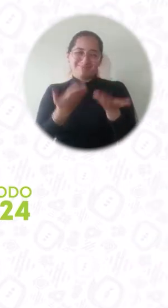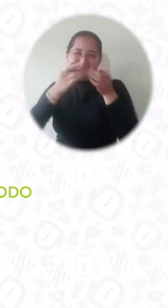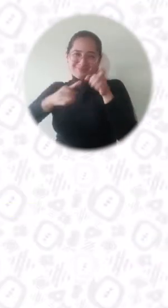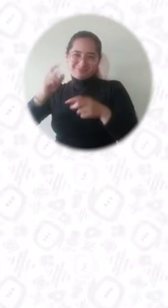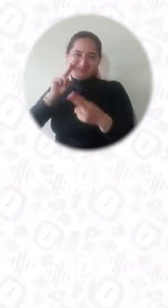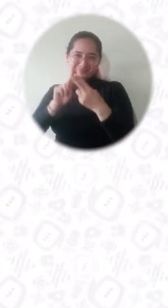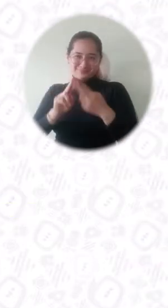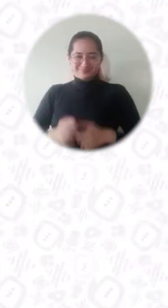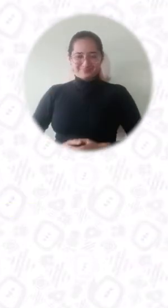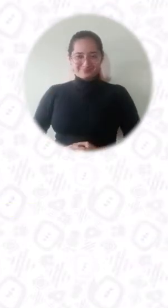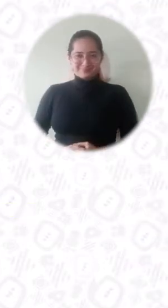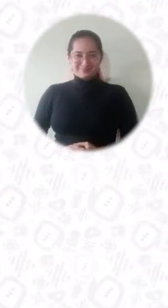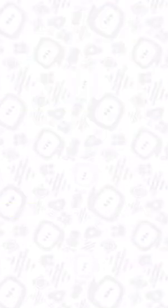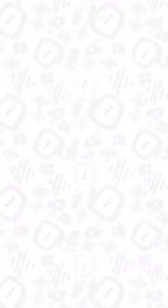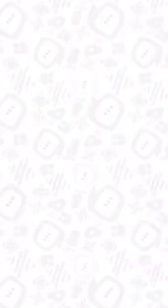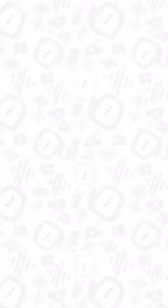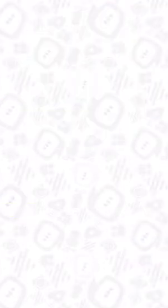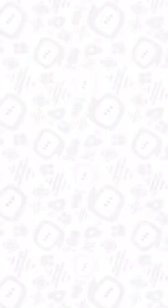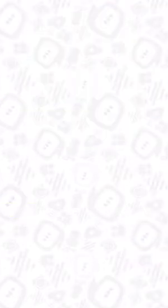influyente e innovadora.